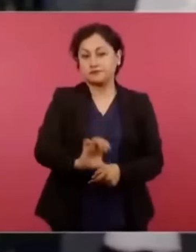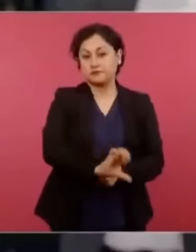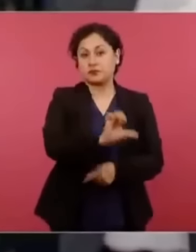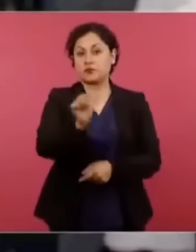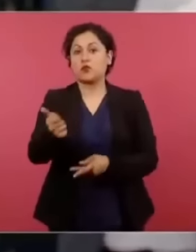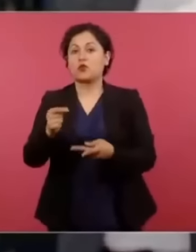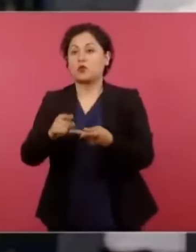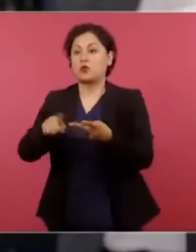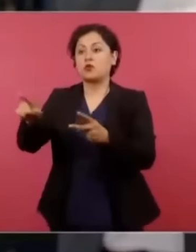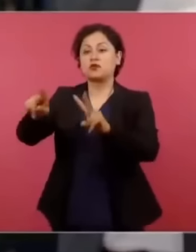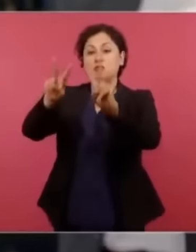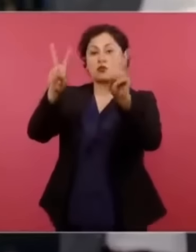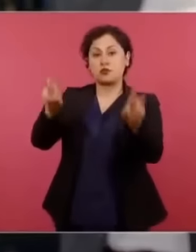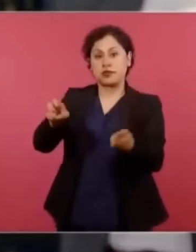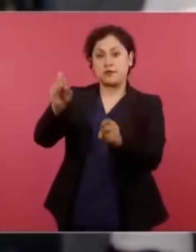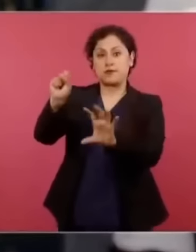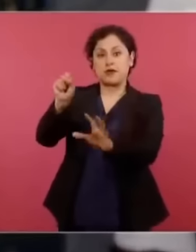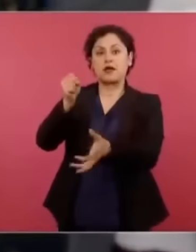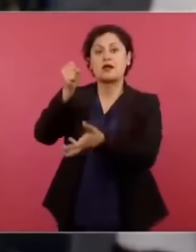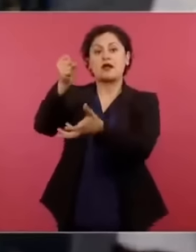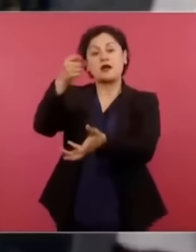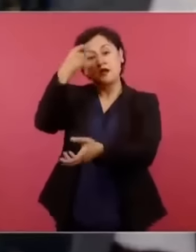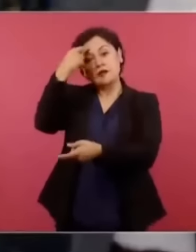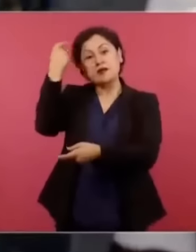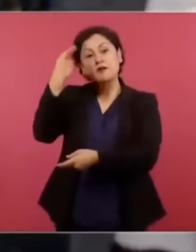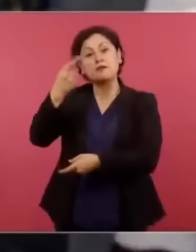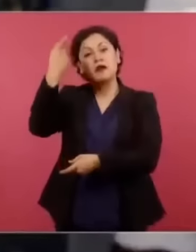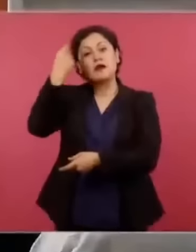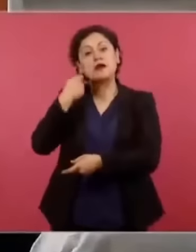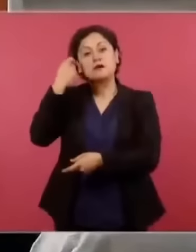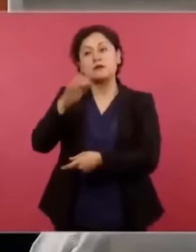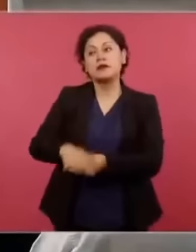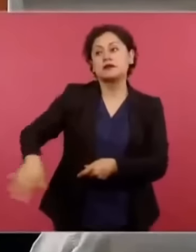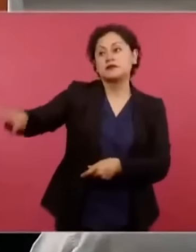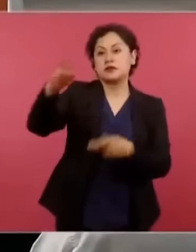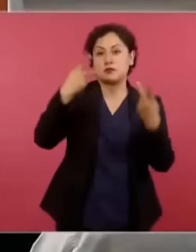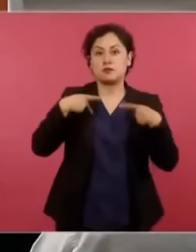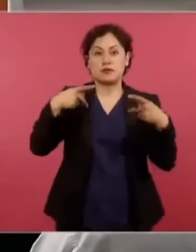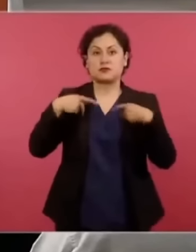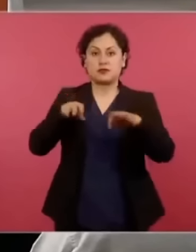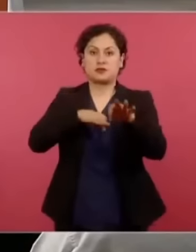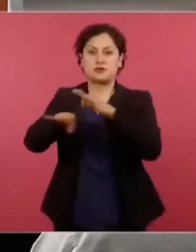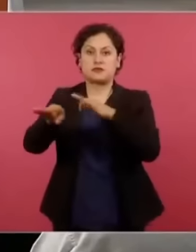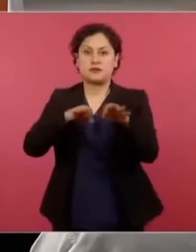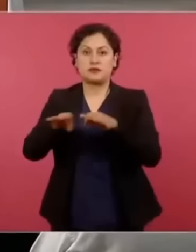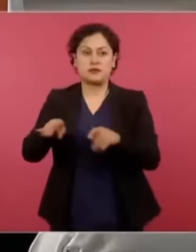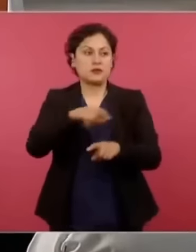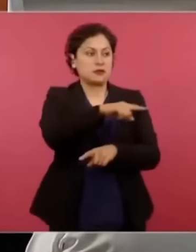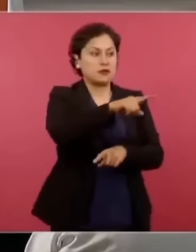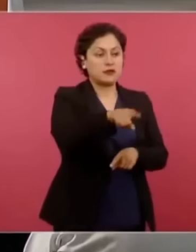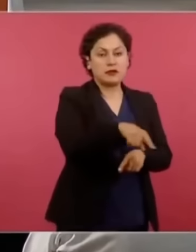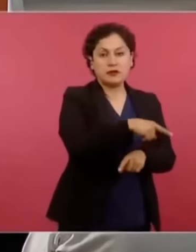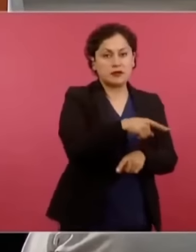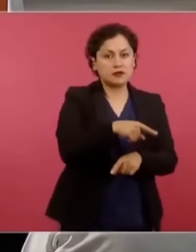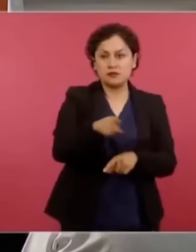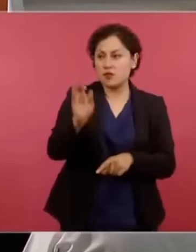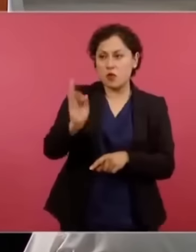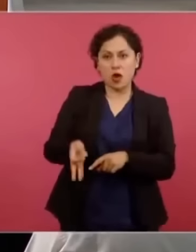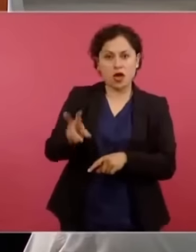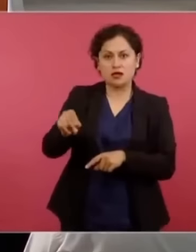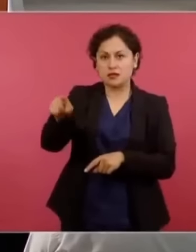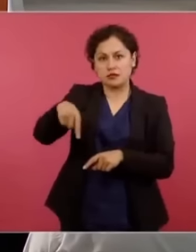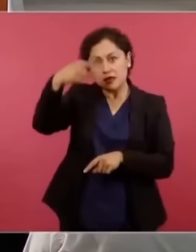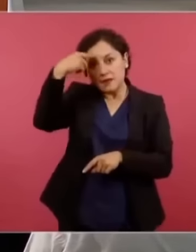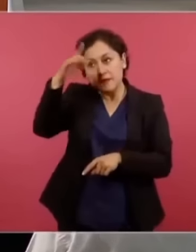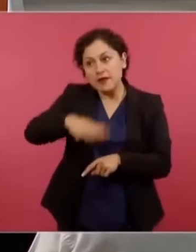para los trabajadores también se van, pero en contra de la pensión de 100 por ciento para los trabajadores, es decir, no